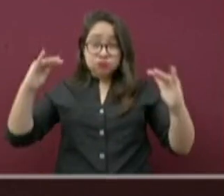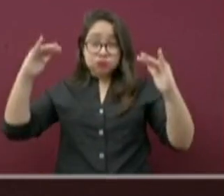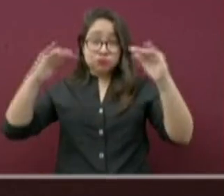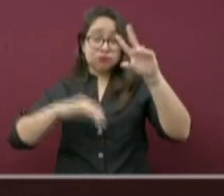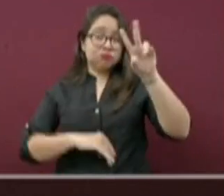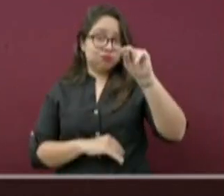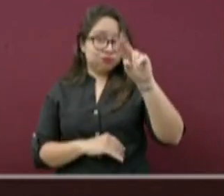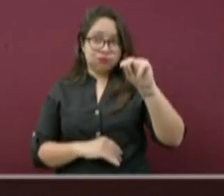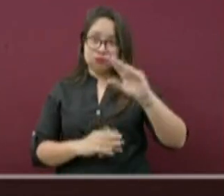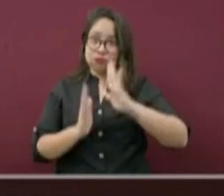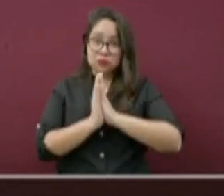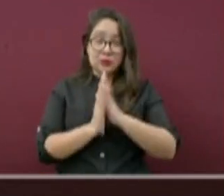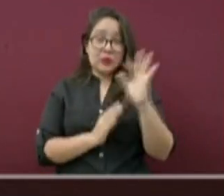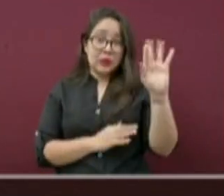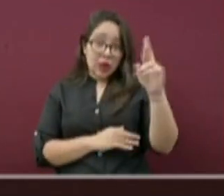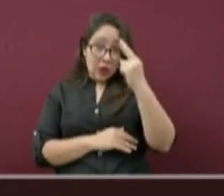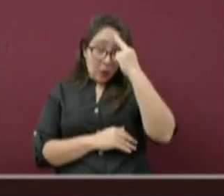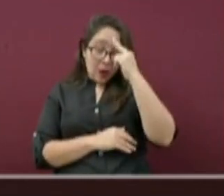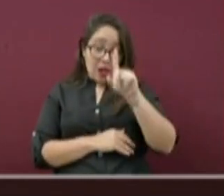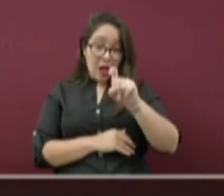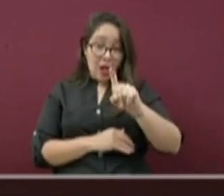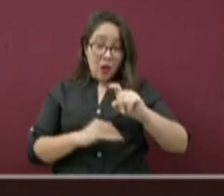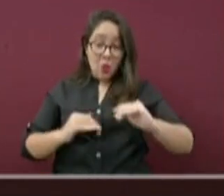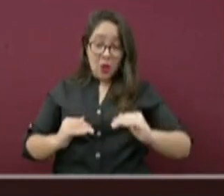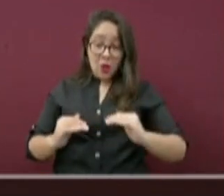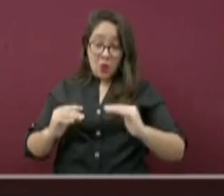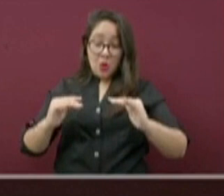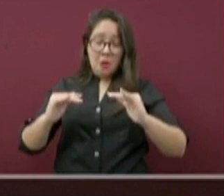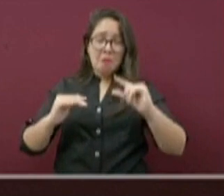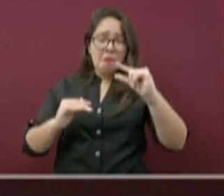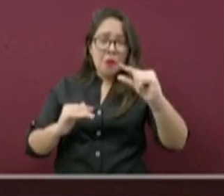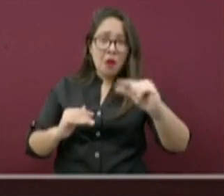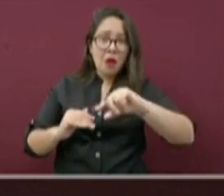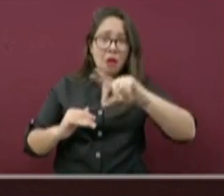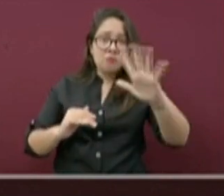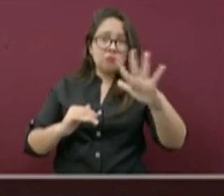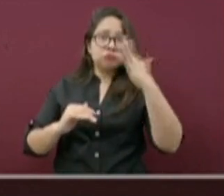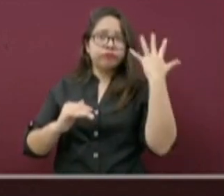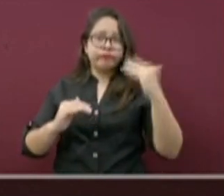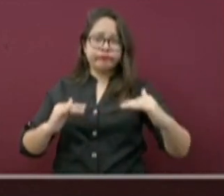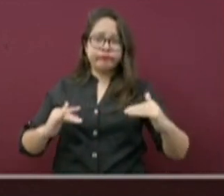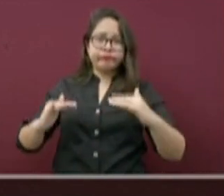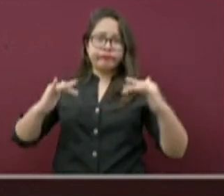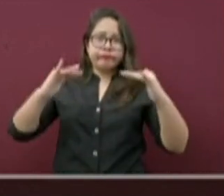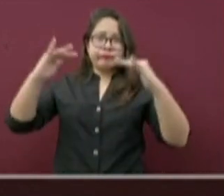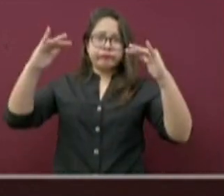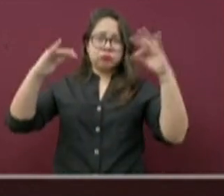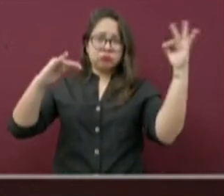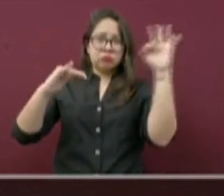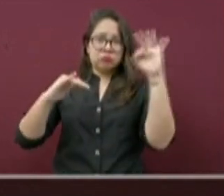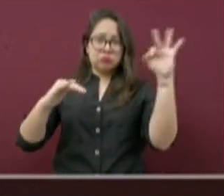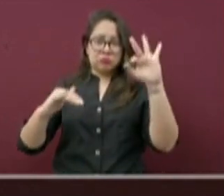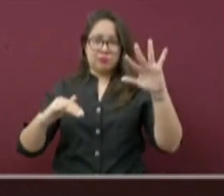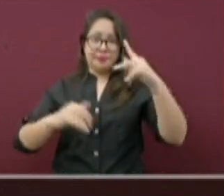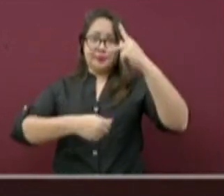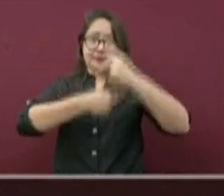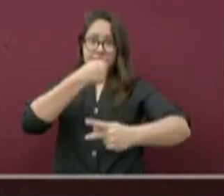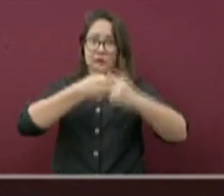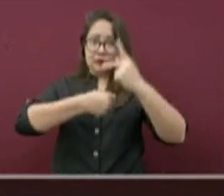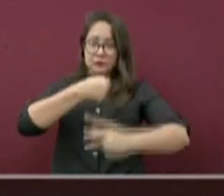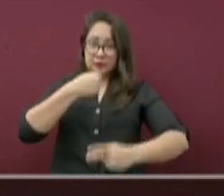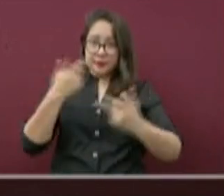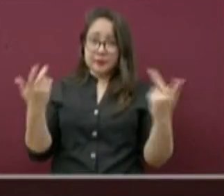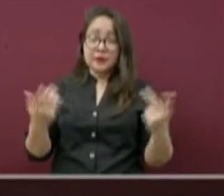el nivel del agua sea bajo, puede aumentar rápidamente y desarrollar velocidades peligrosas. La